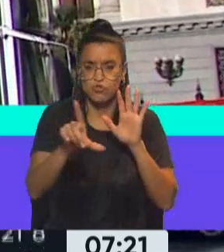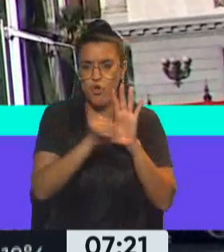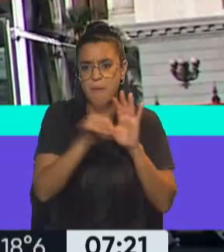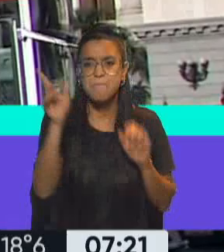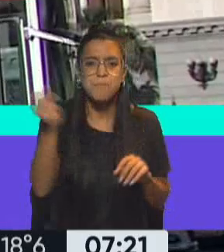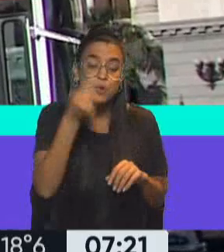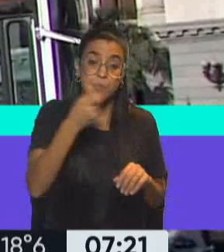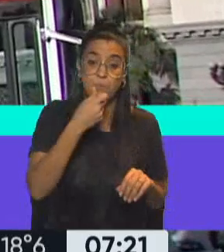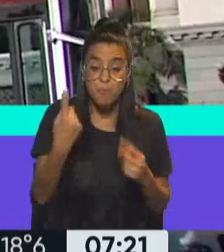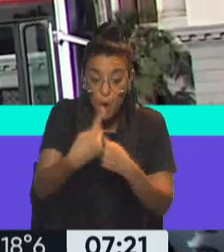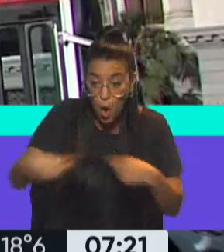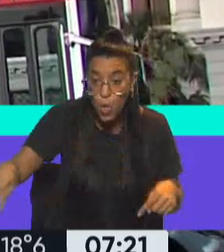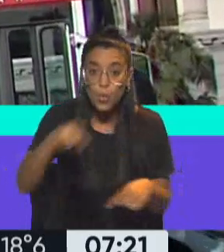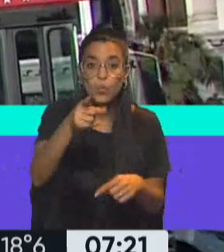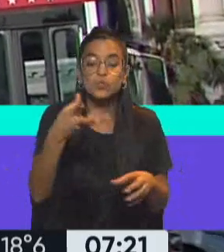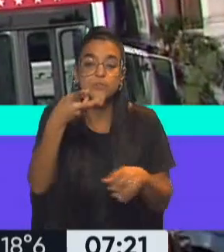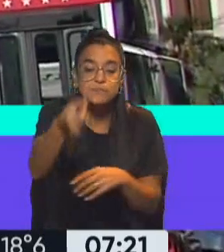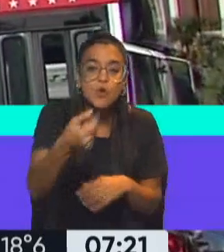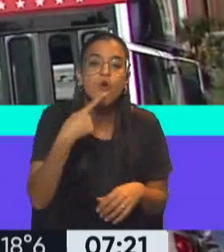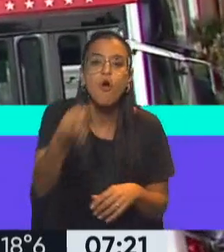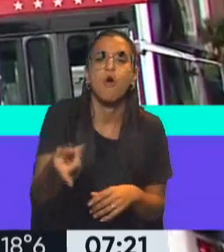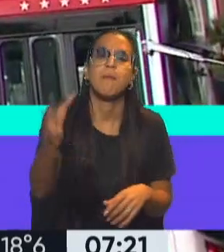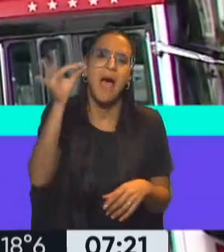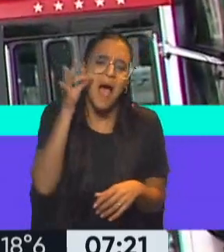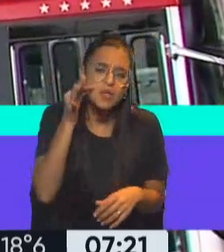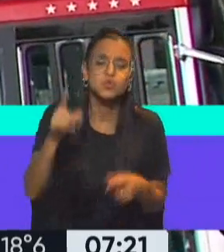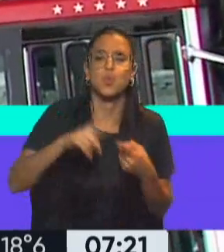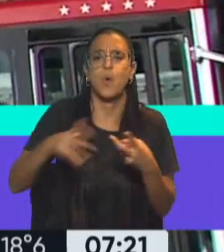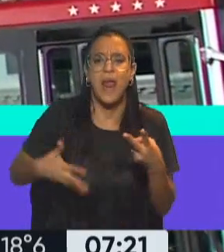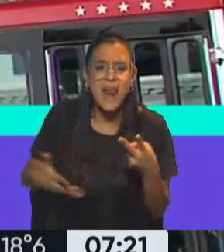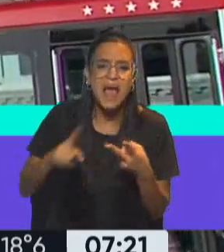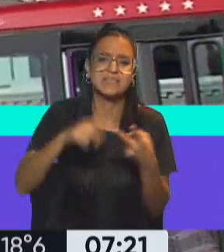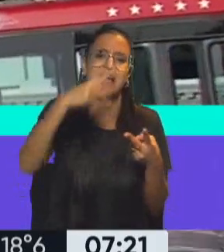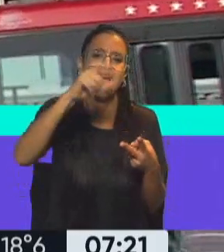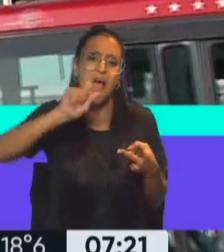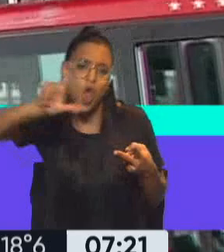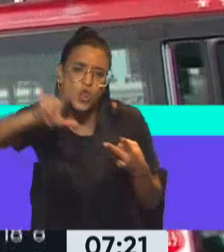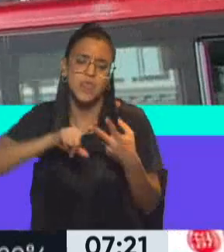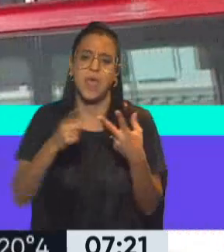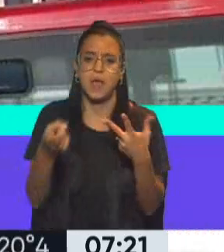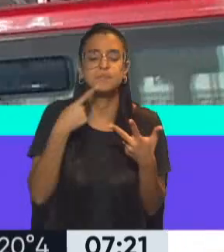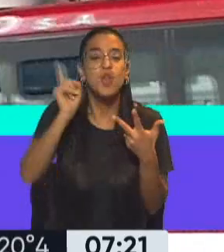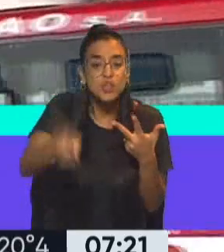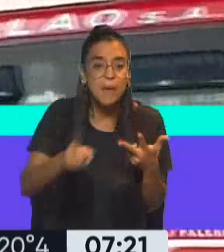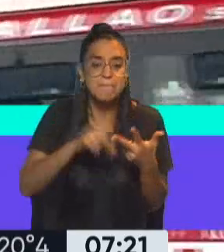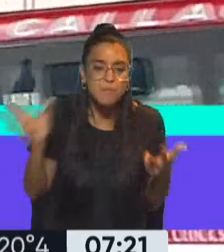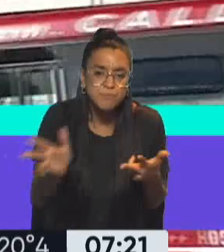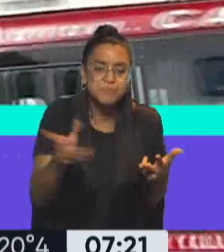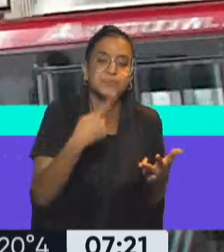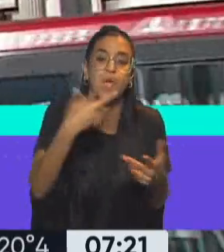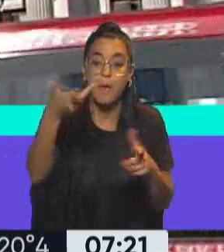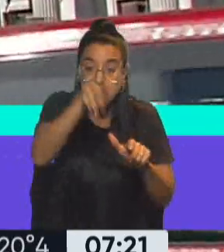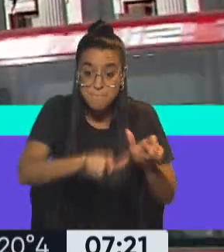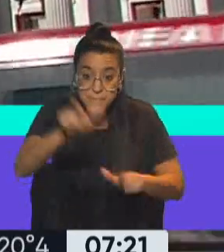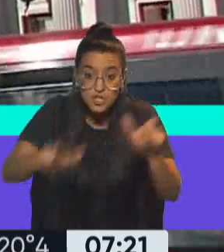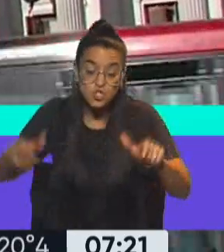producto que va a llegar tiene exceso de azúcar, de grasa, de calorías. Pero además también promueve que la población,